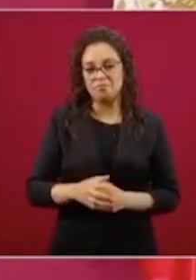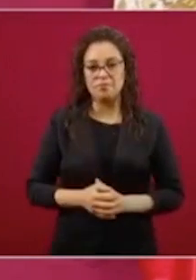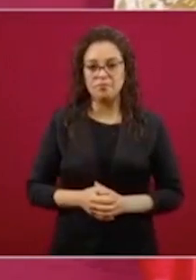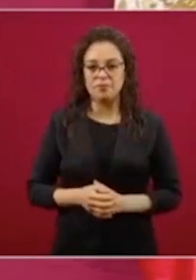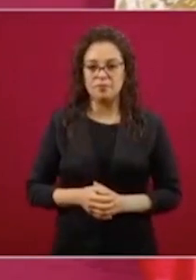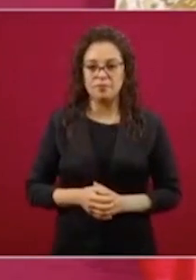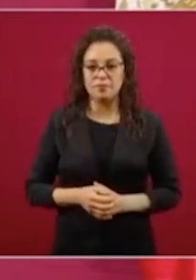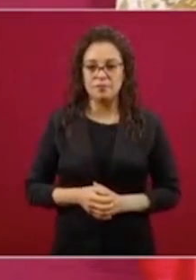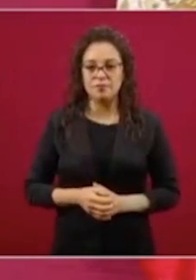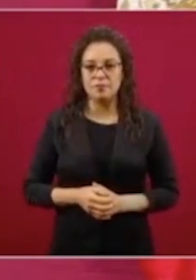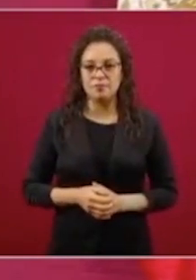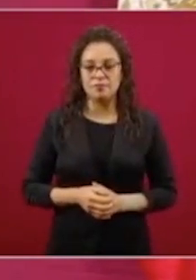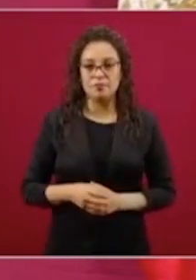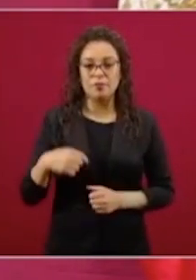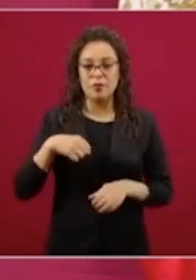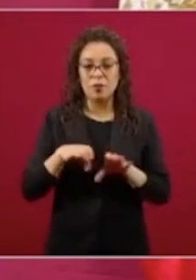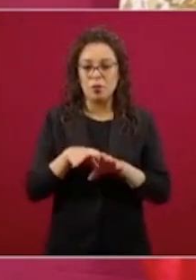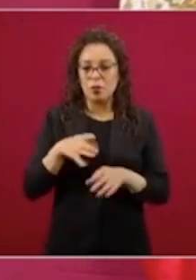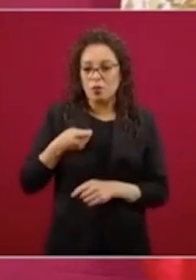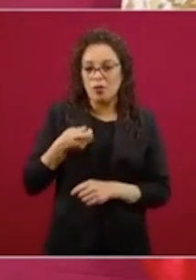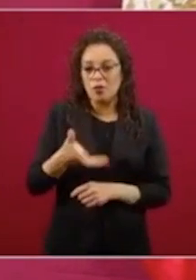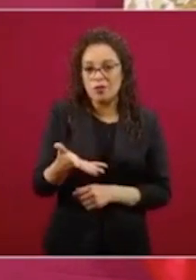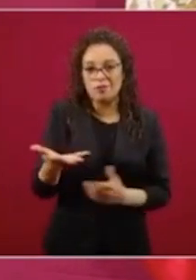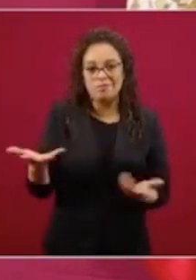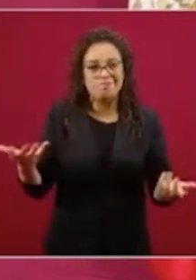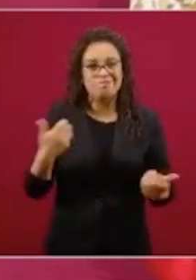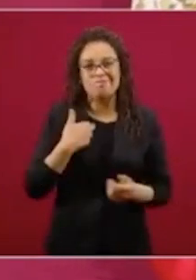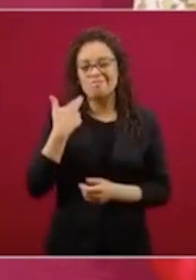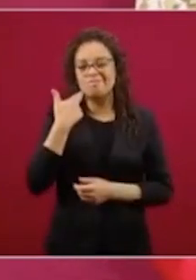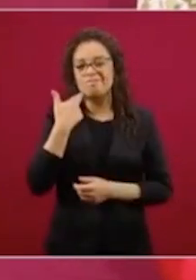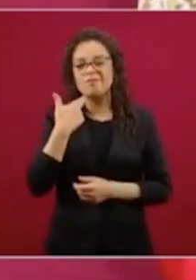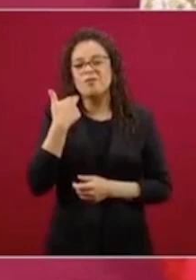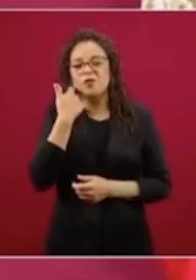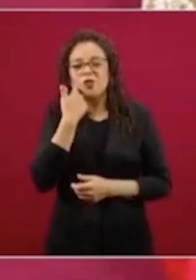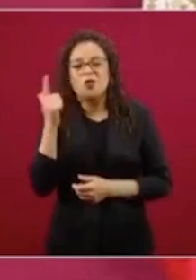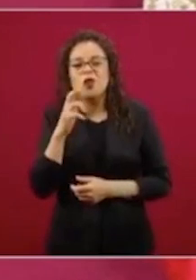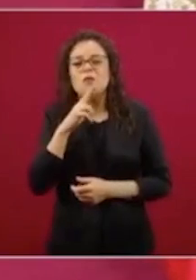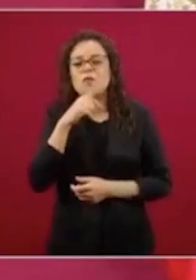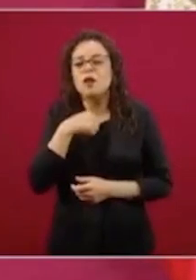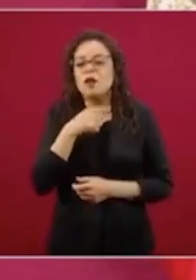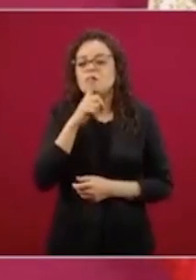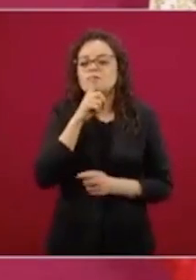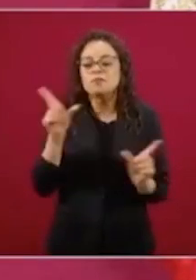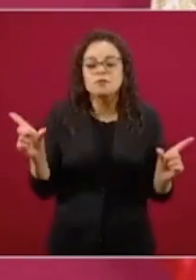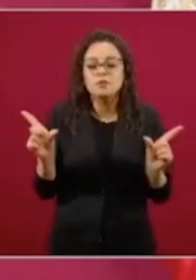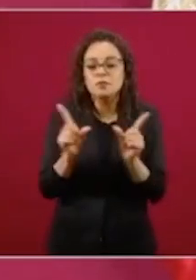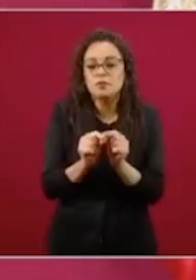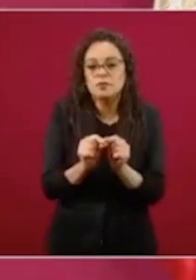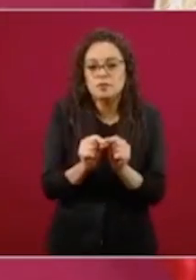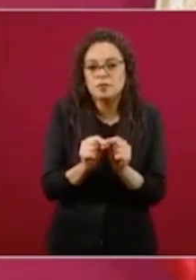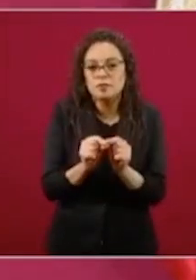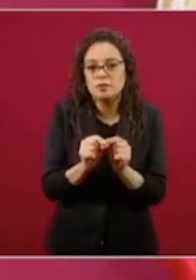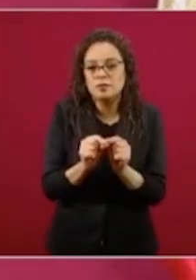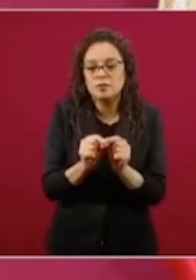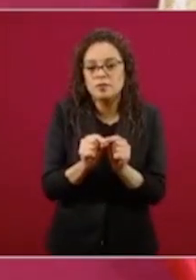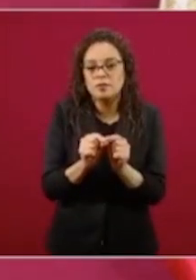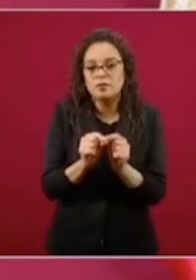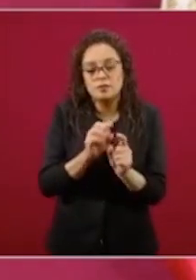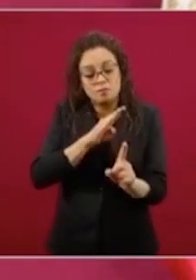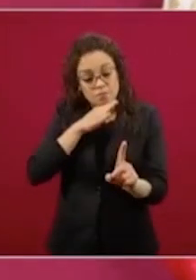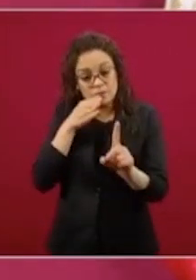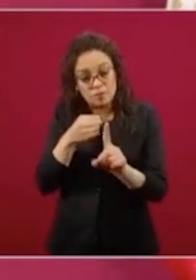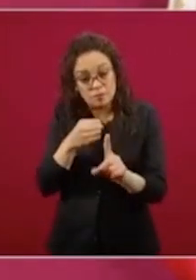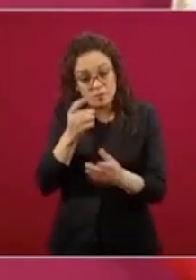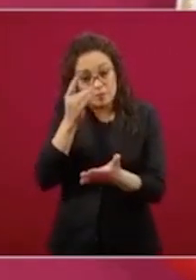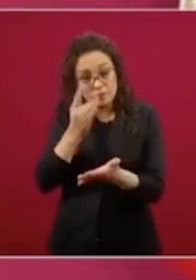no quiero calificarla tan puntualmente, pero sí hay